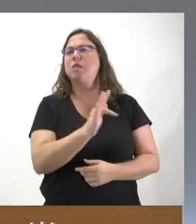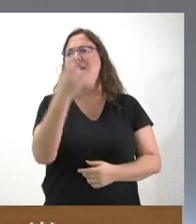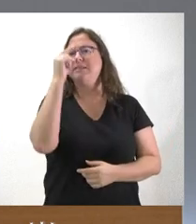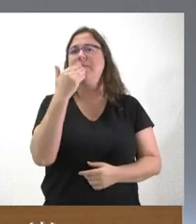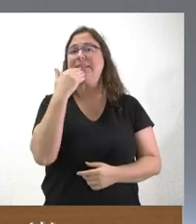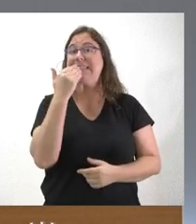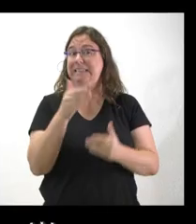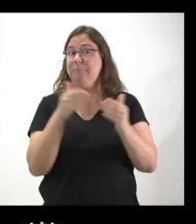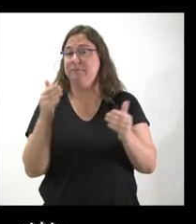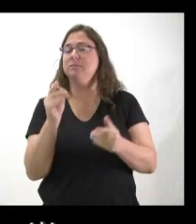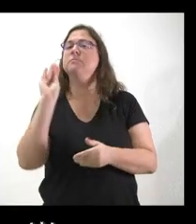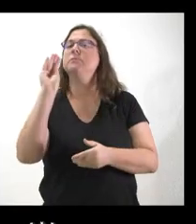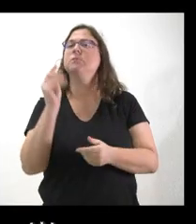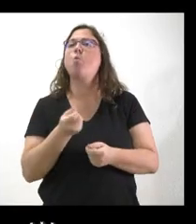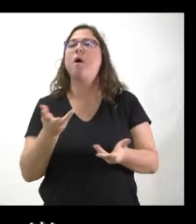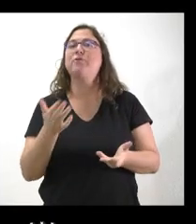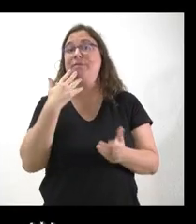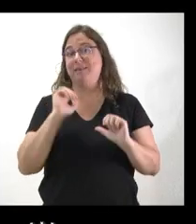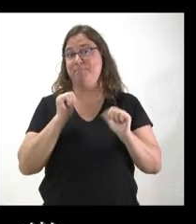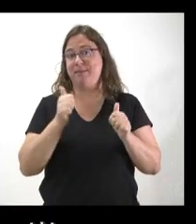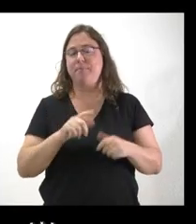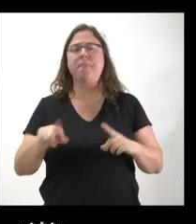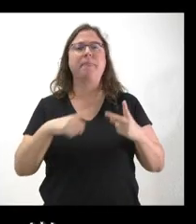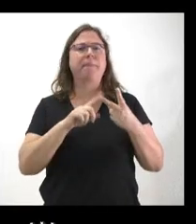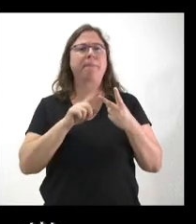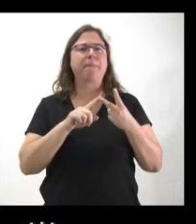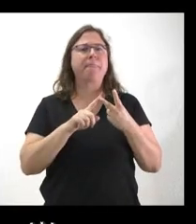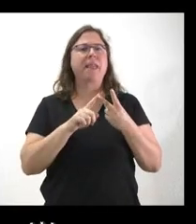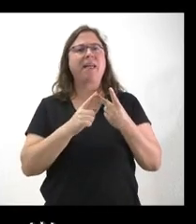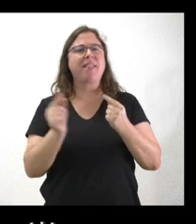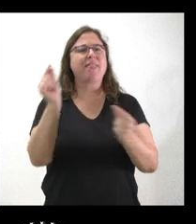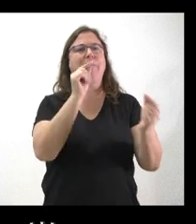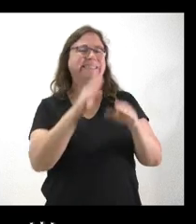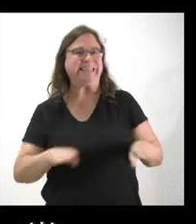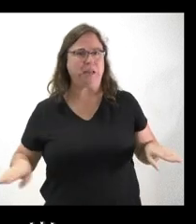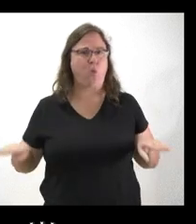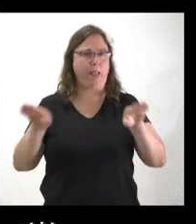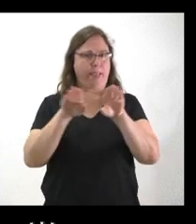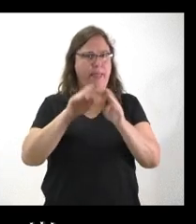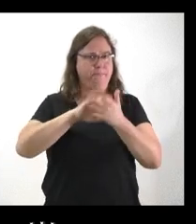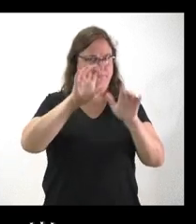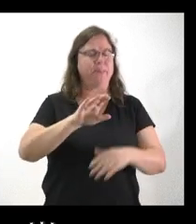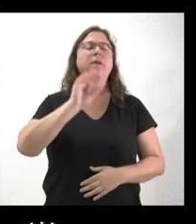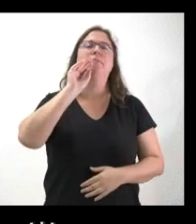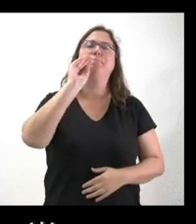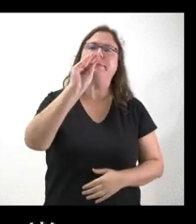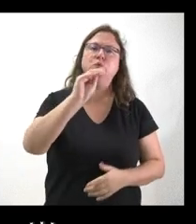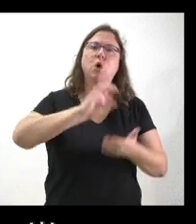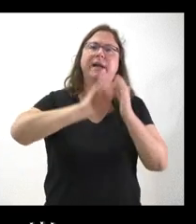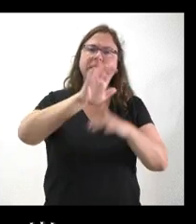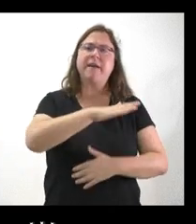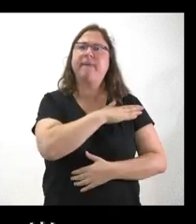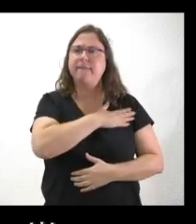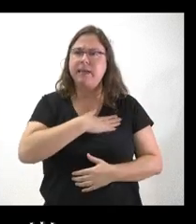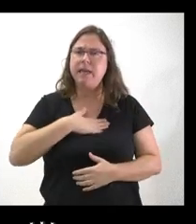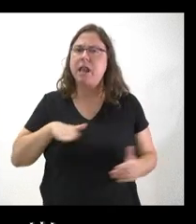abriera ese melón. Y por otra parte, en este debate sobre la igualdad, Castilla y León estaría dispuesta a ir hasta